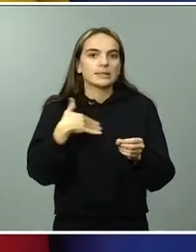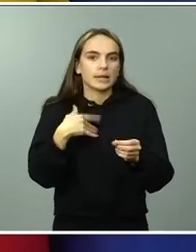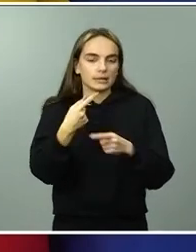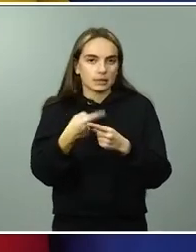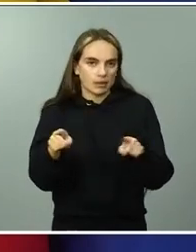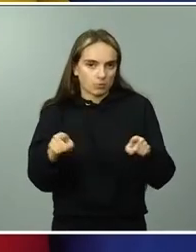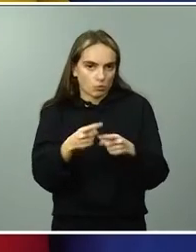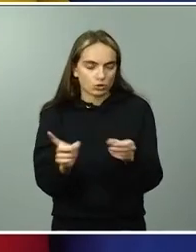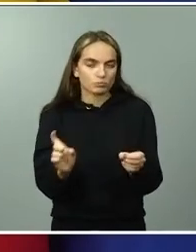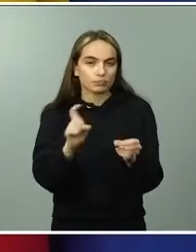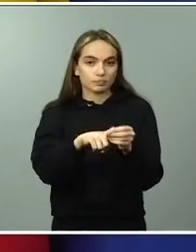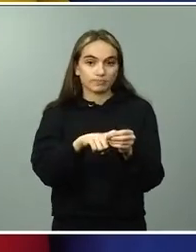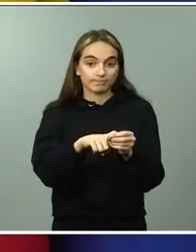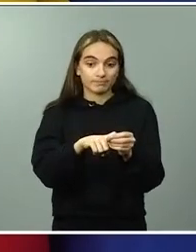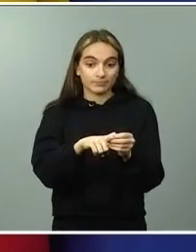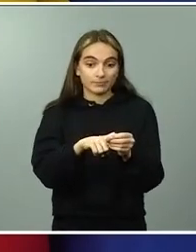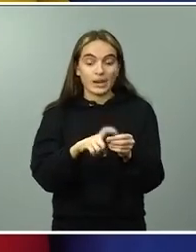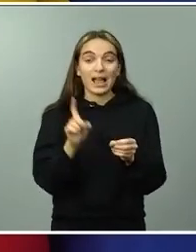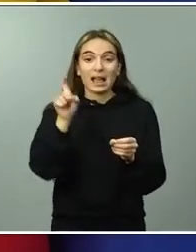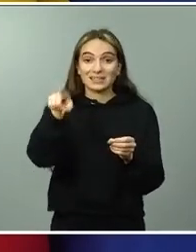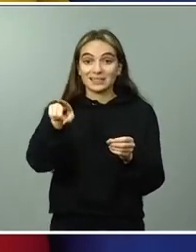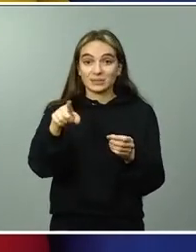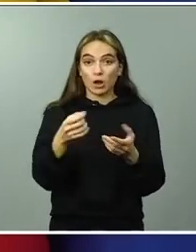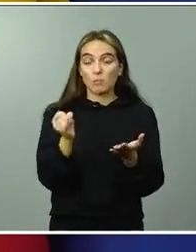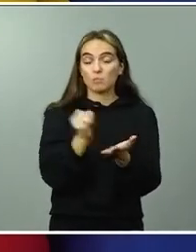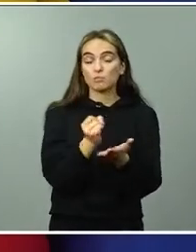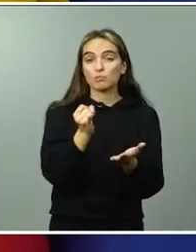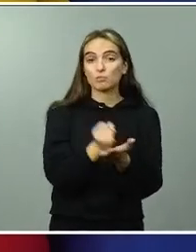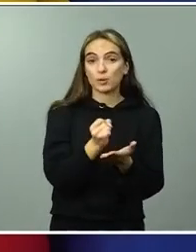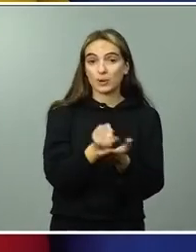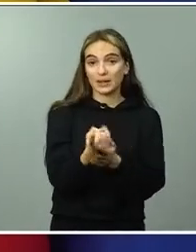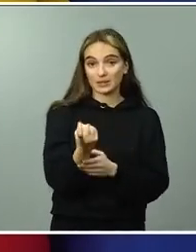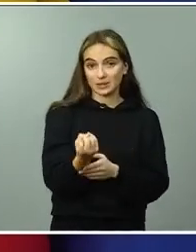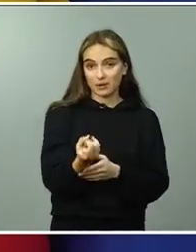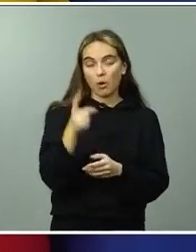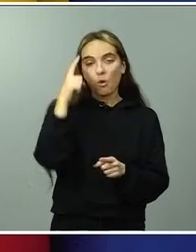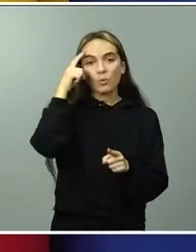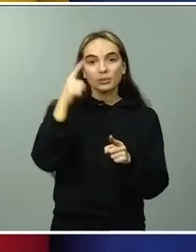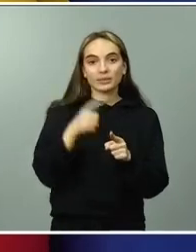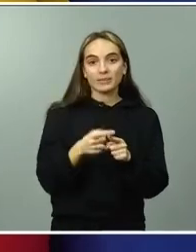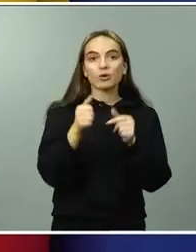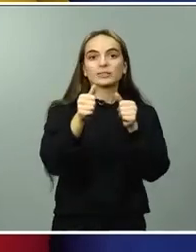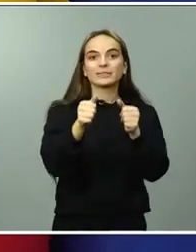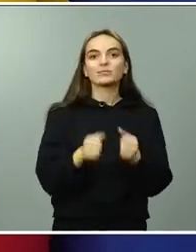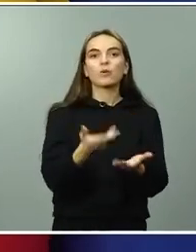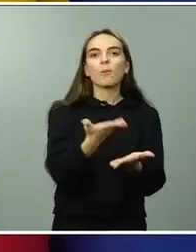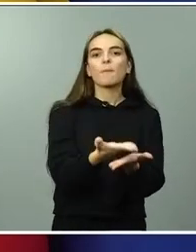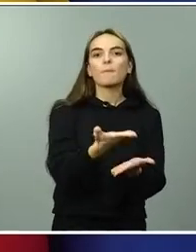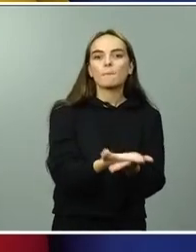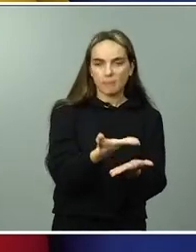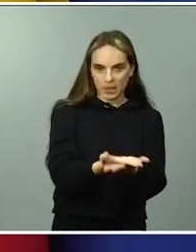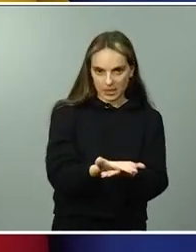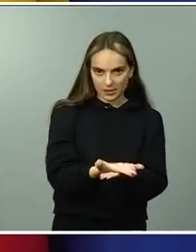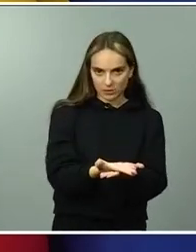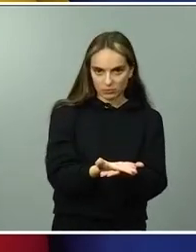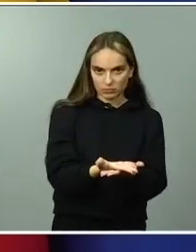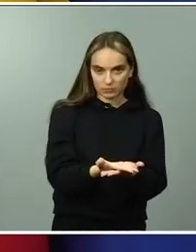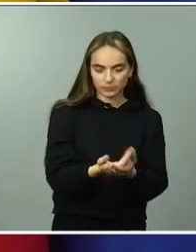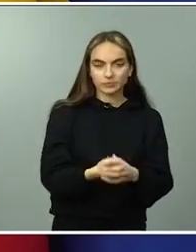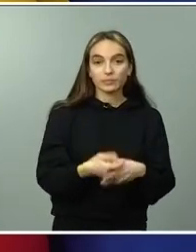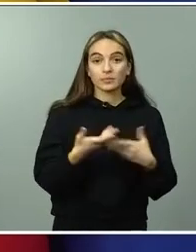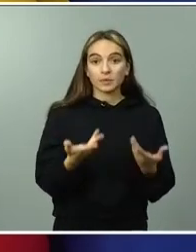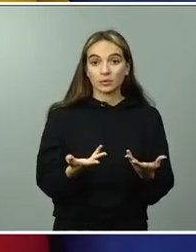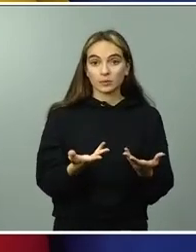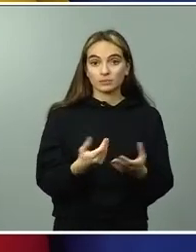prueba, pero para que se le reconociese la validez de su título, la administración, en este caso autonómica, tenía que establecer un